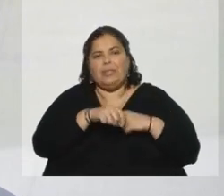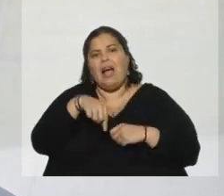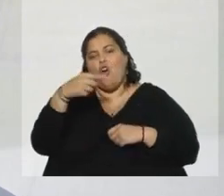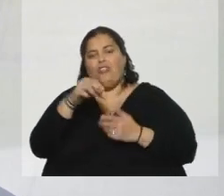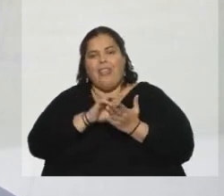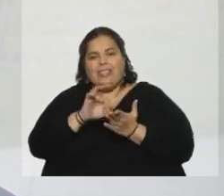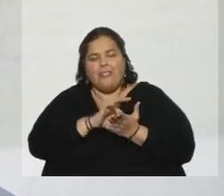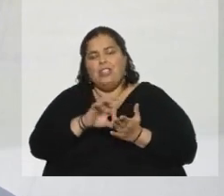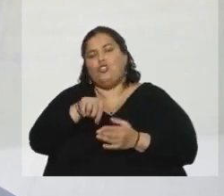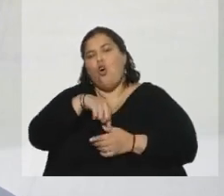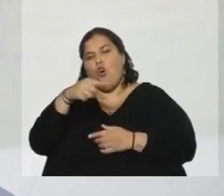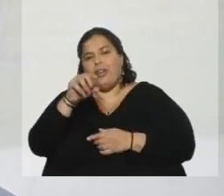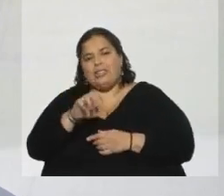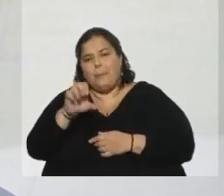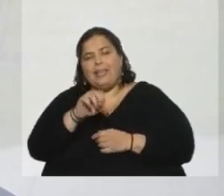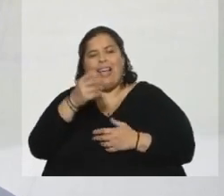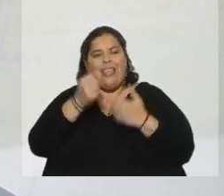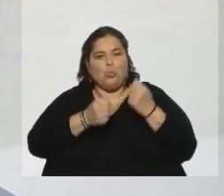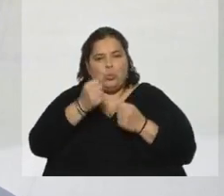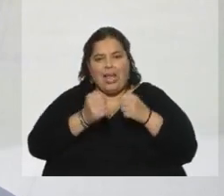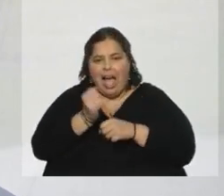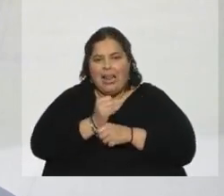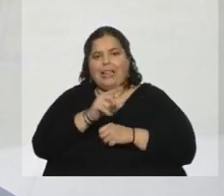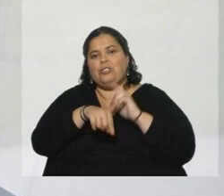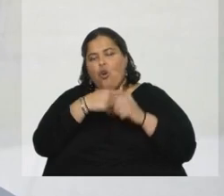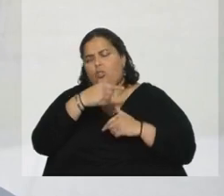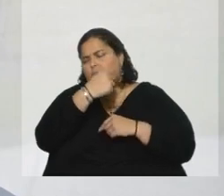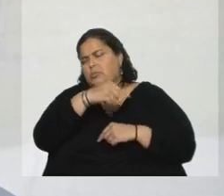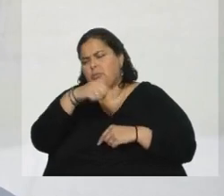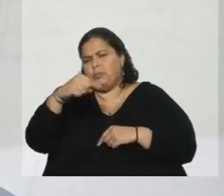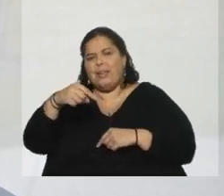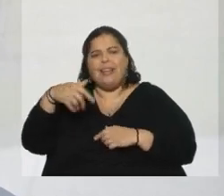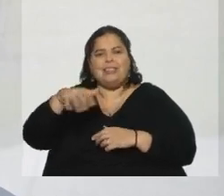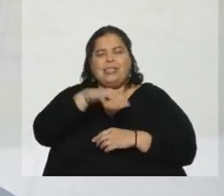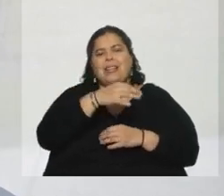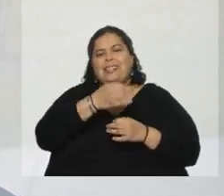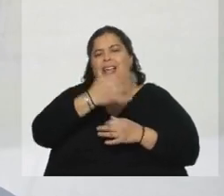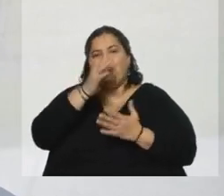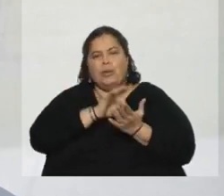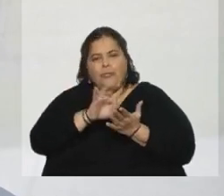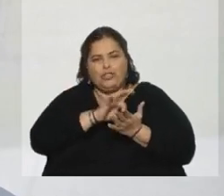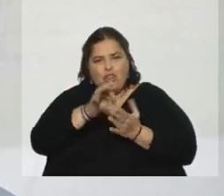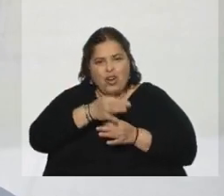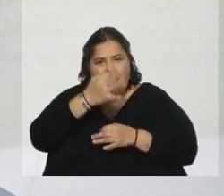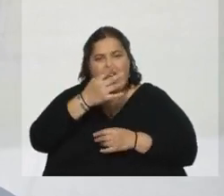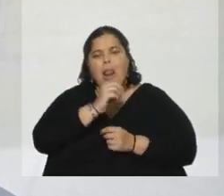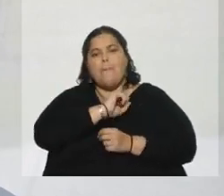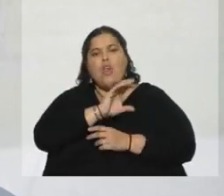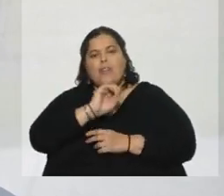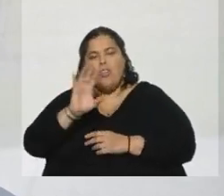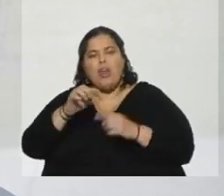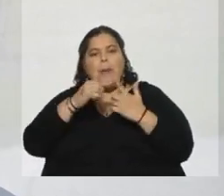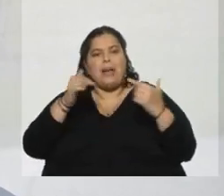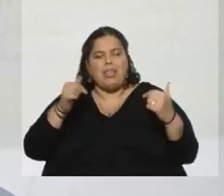servicios, empresas industriales, y en distintos rubros, servicios profesionales, proveedores de materias